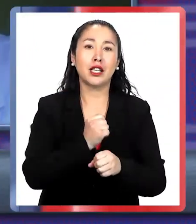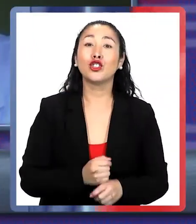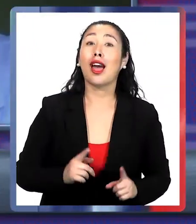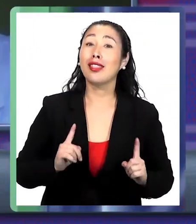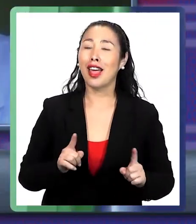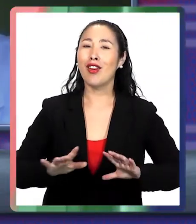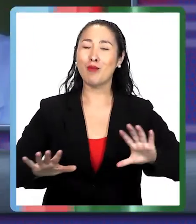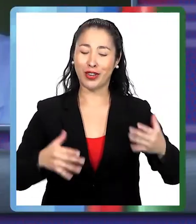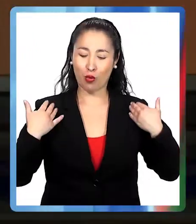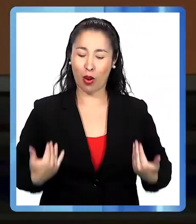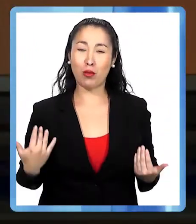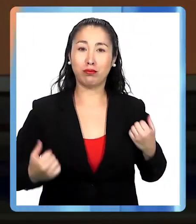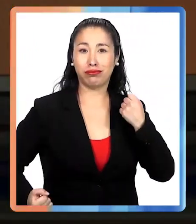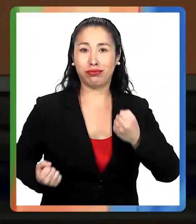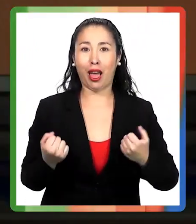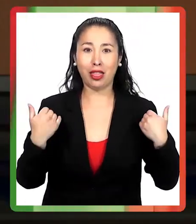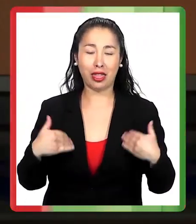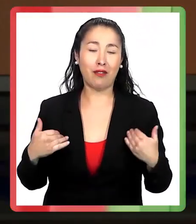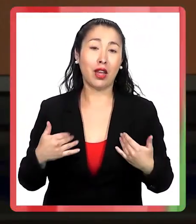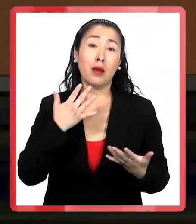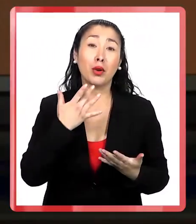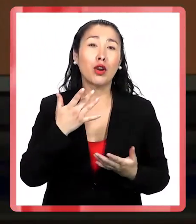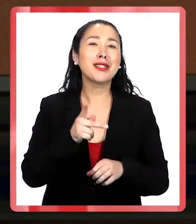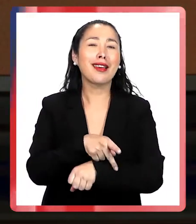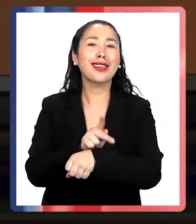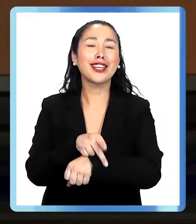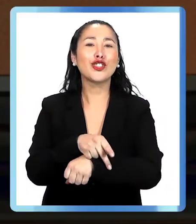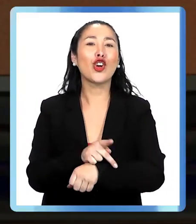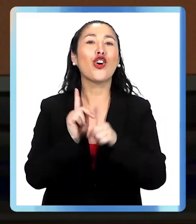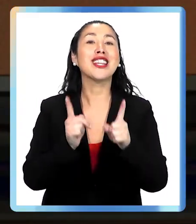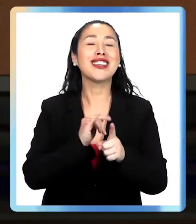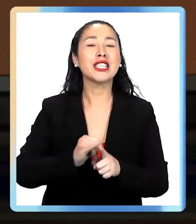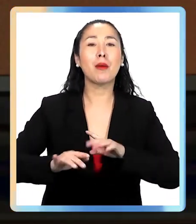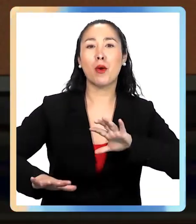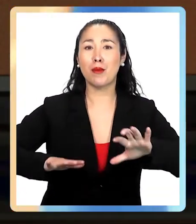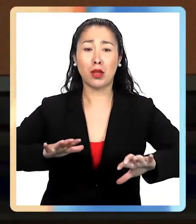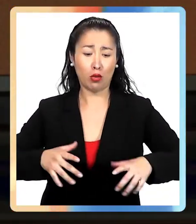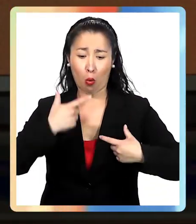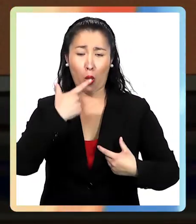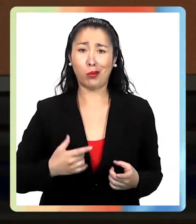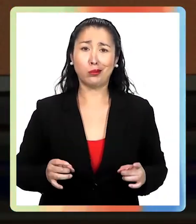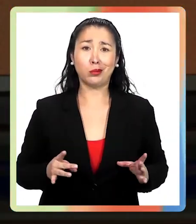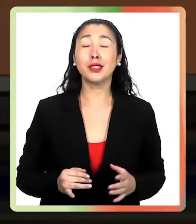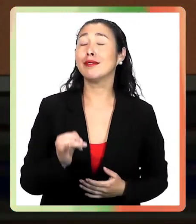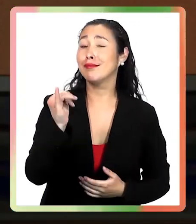hay que moverse también el cuerpo, está hecho para, como dicen los ginecélogos, mantenerse permanentemente en movimiento.